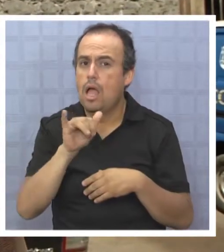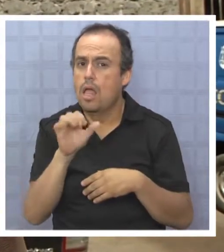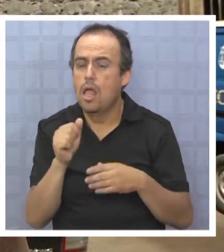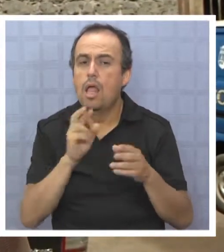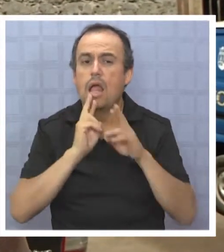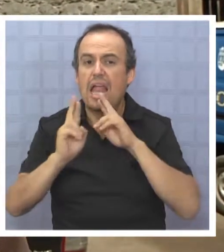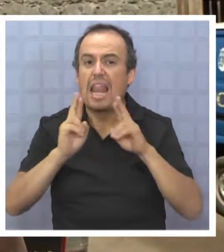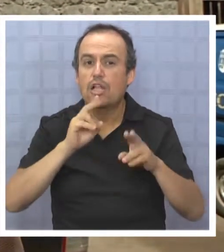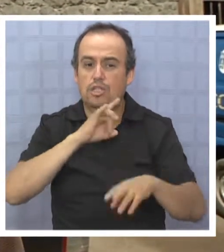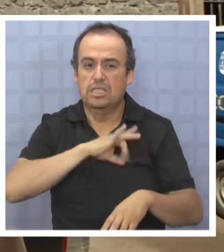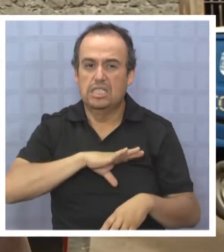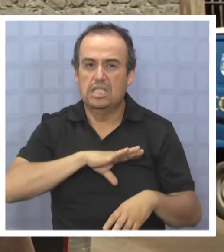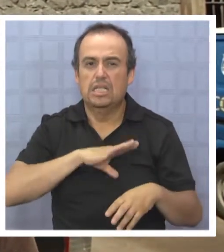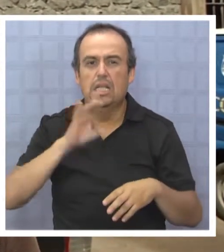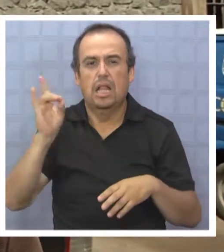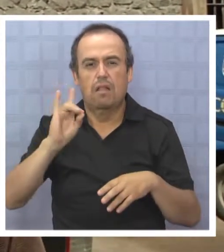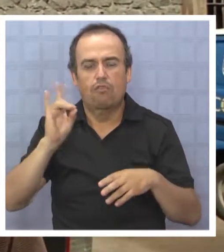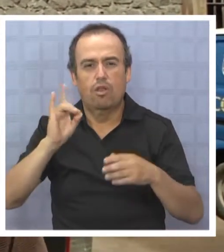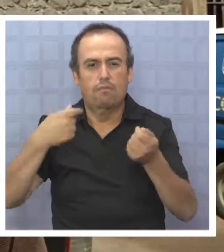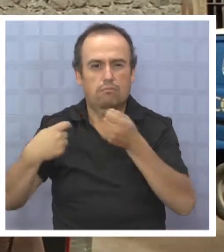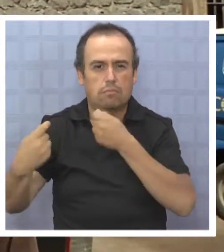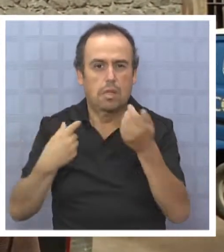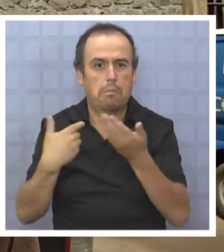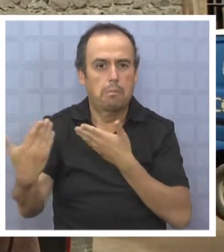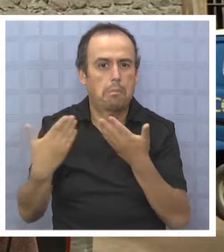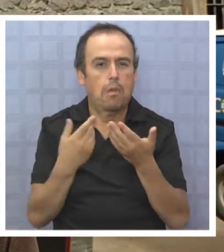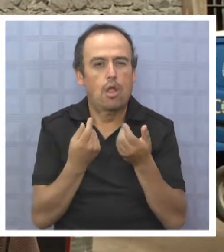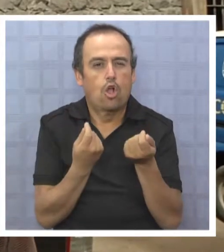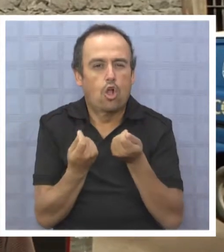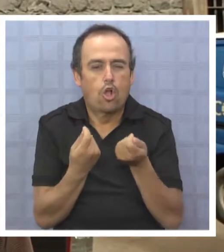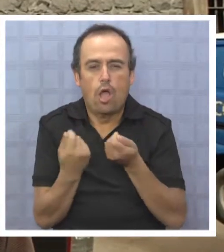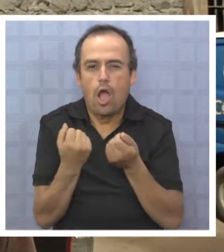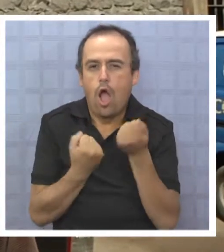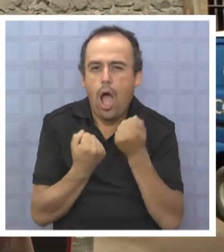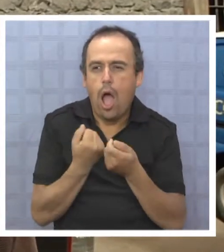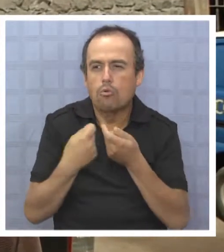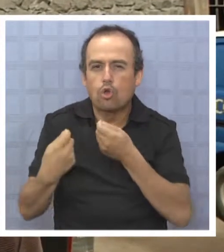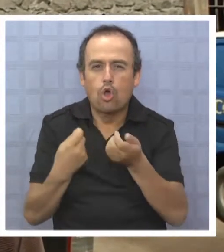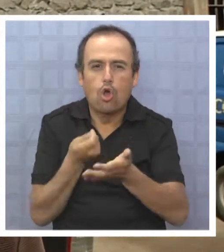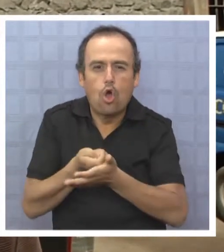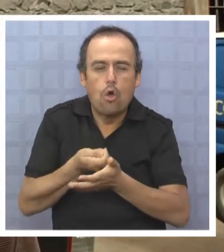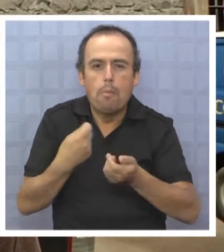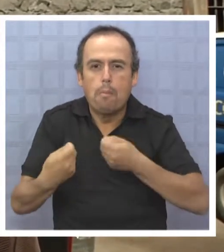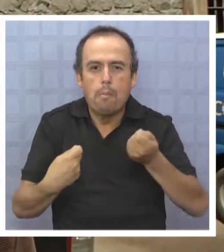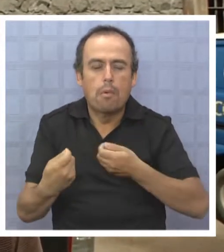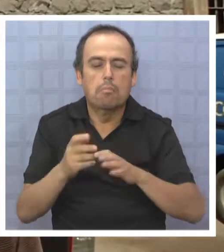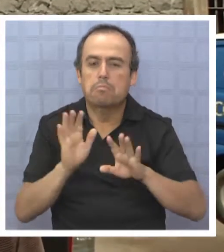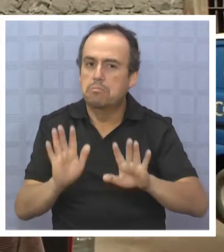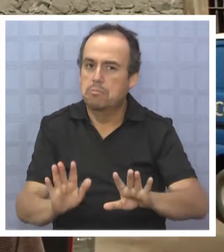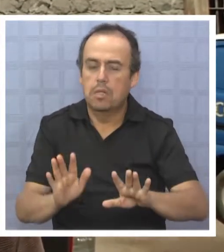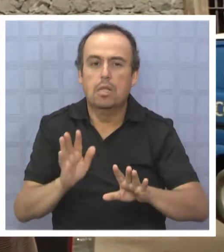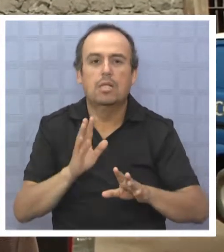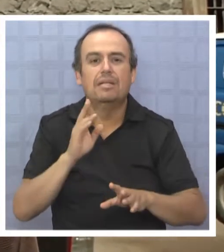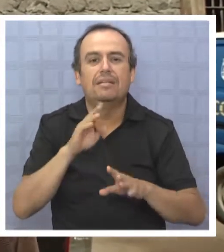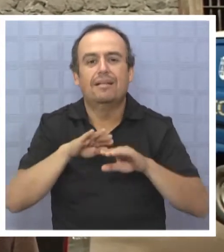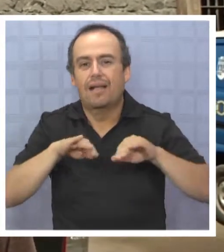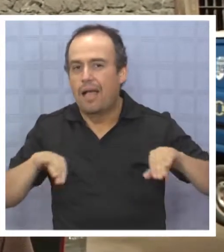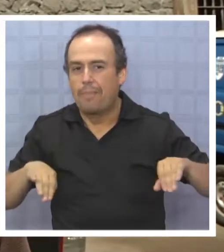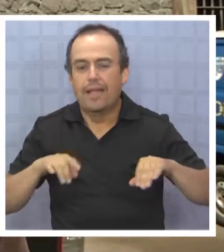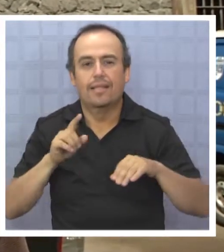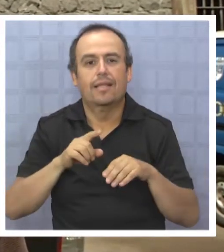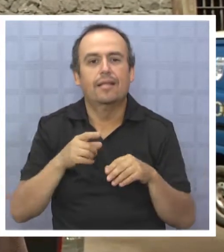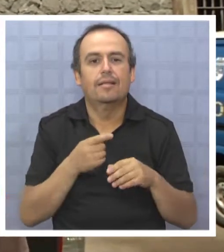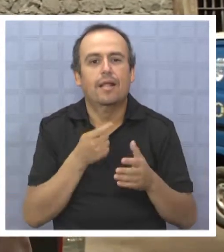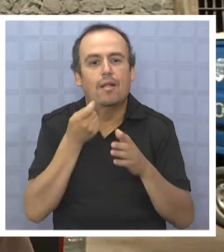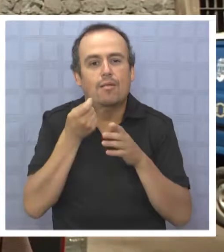Chile y los intercambios con Chile se mantengan. Es muy probable y estoy más bien seguro que eso ha de ser así, por